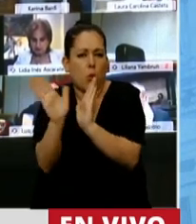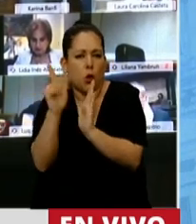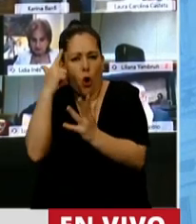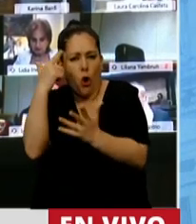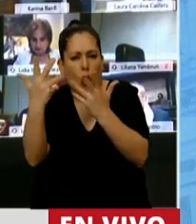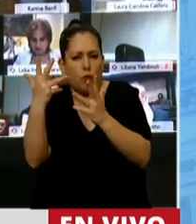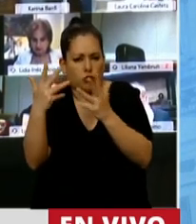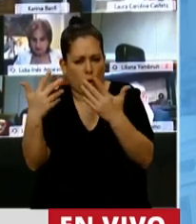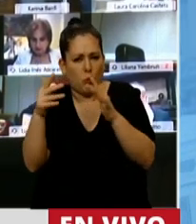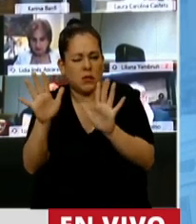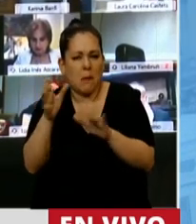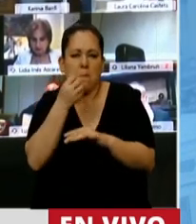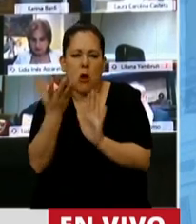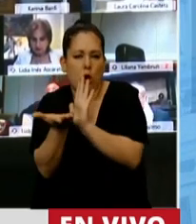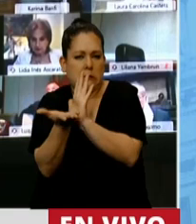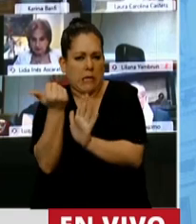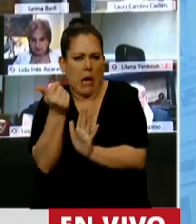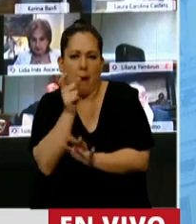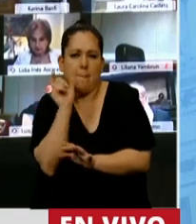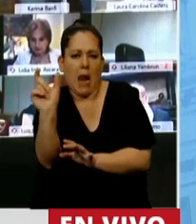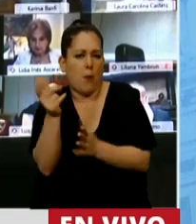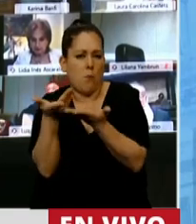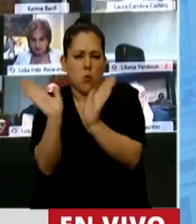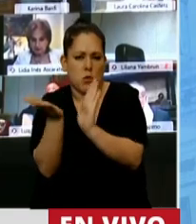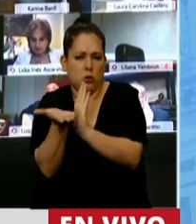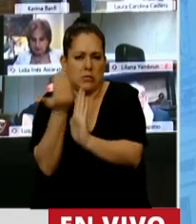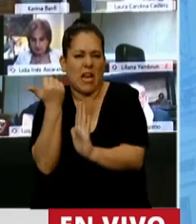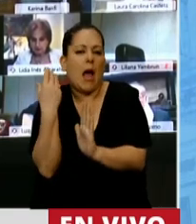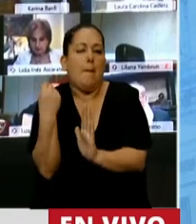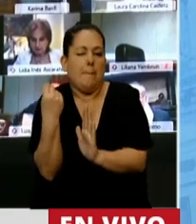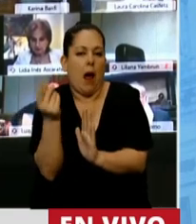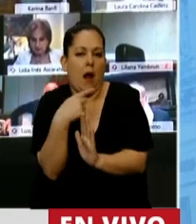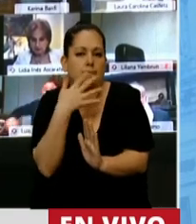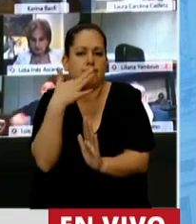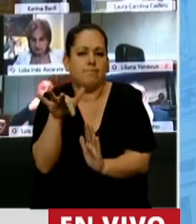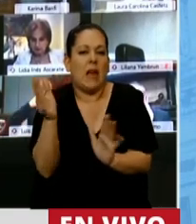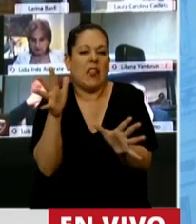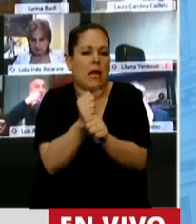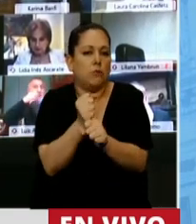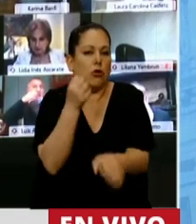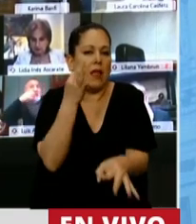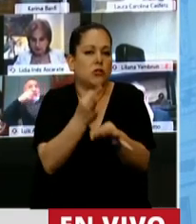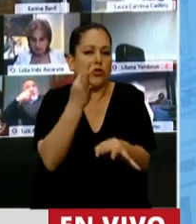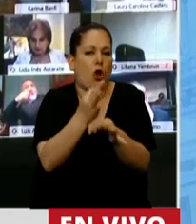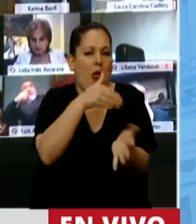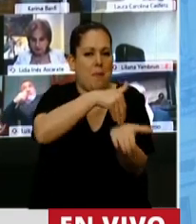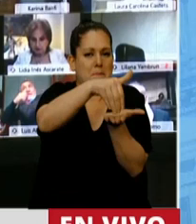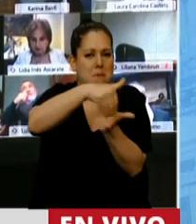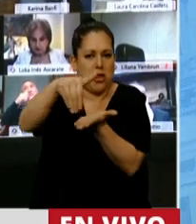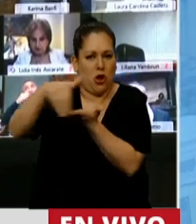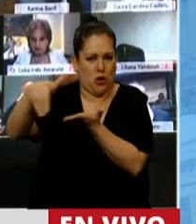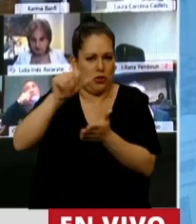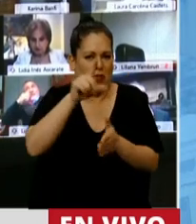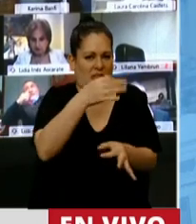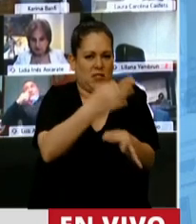muy bueno que sea eliminada para que quede claro que se refiere al transporte escolar en general y no solamente